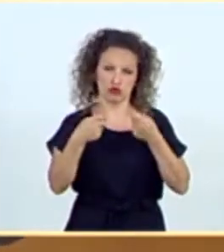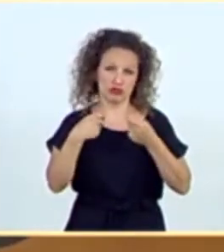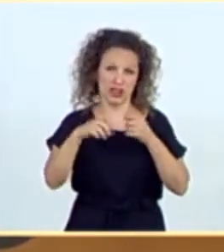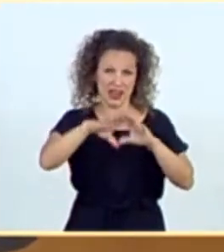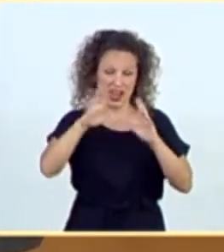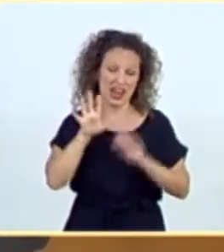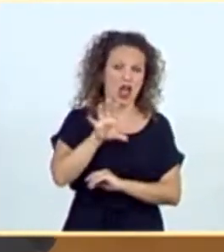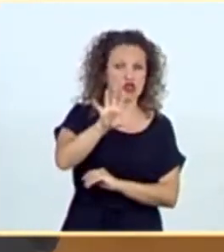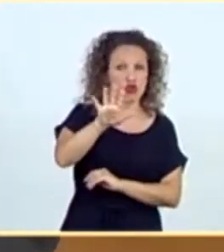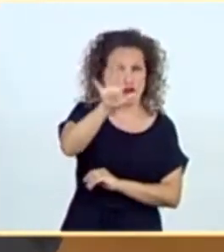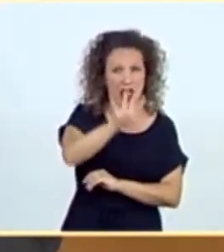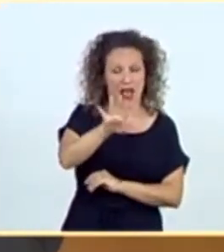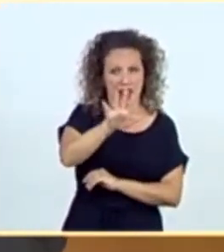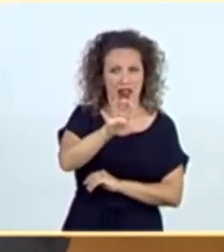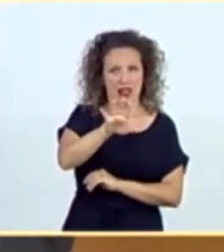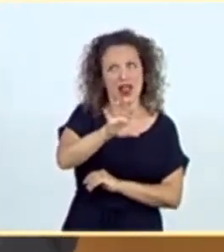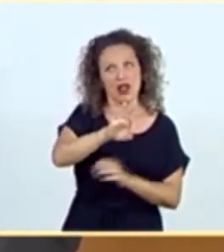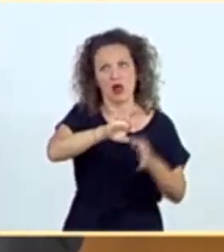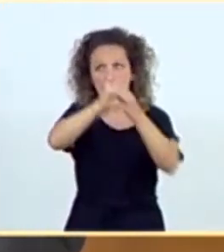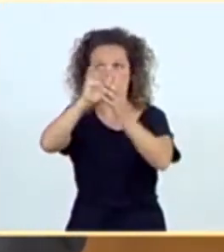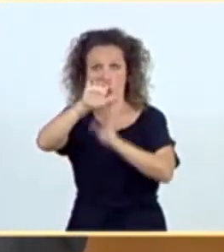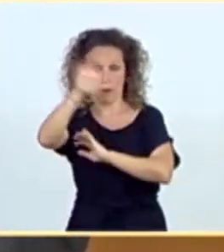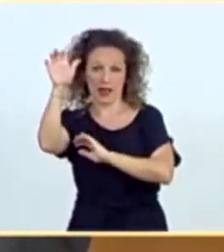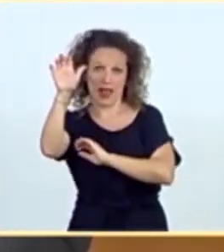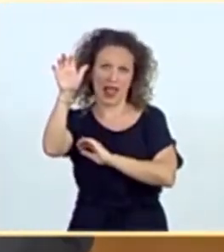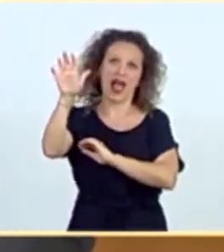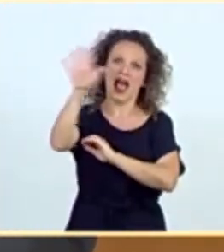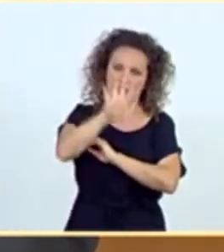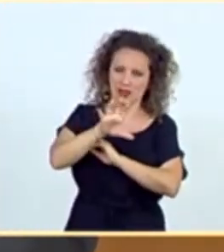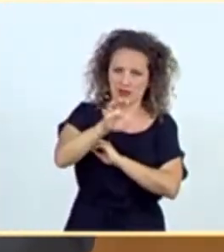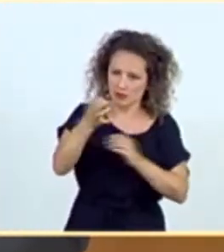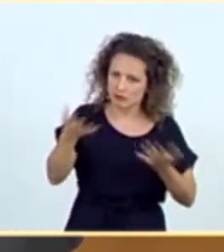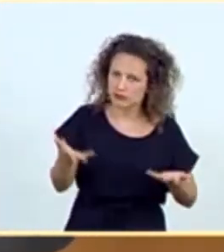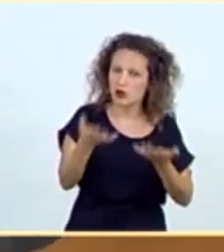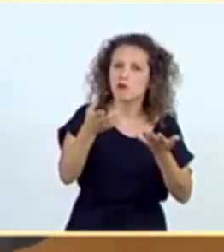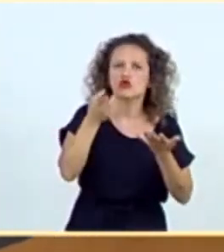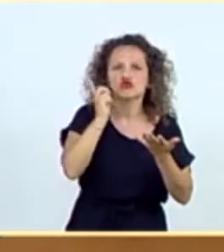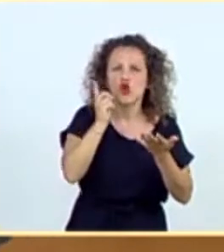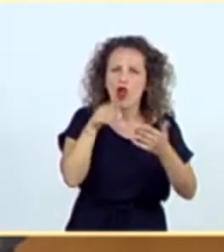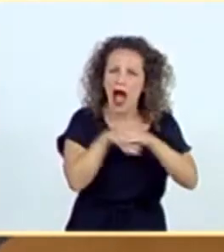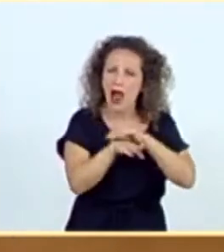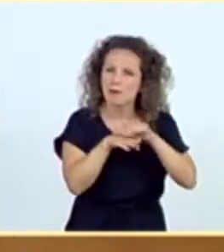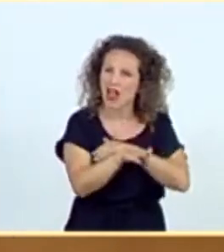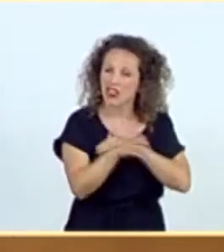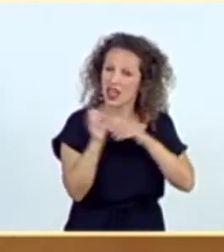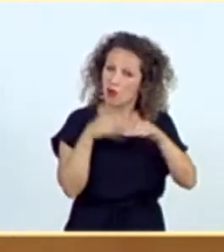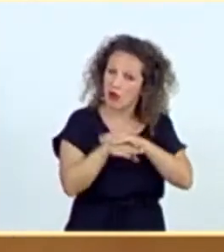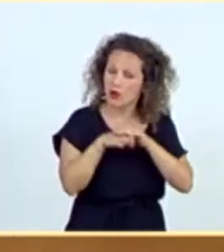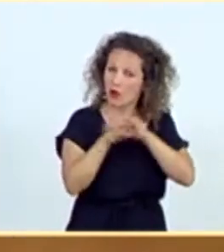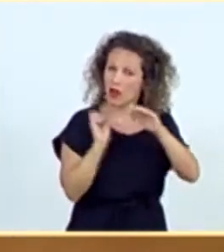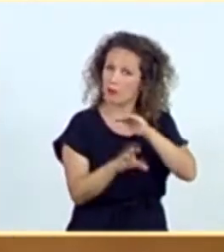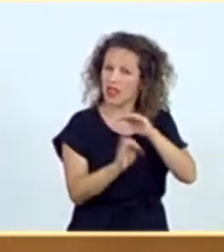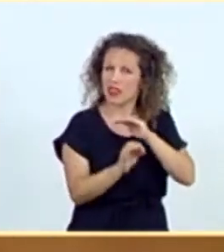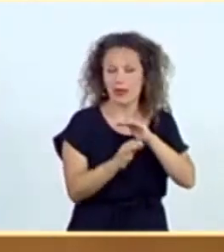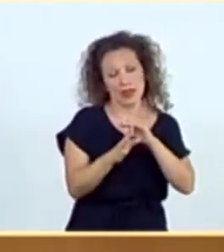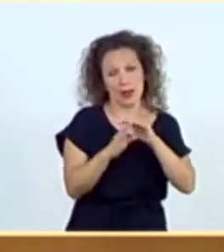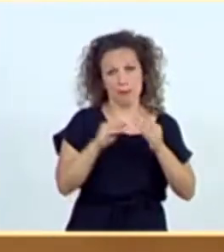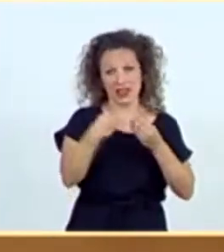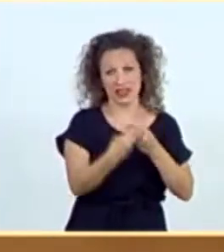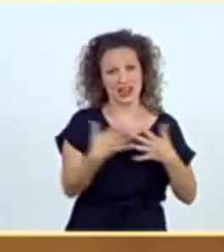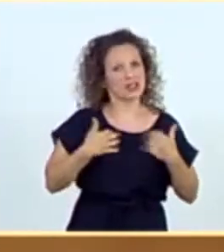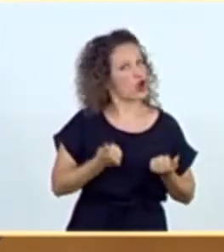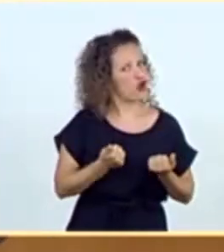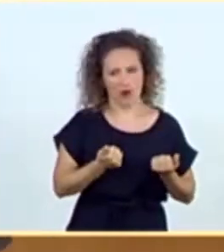pero no solo el almacenaje. No debemos hacer únicamente un almacén de material sanitario. Debemos